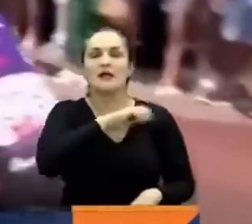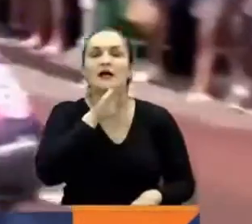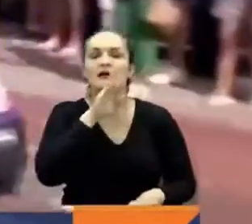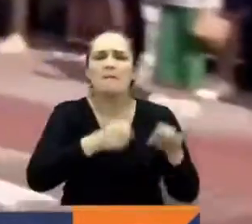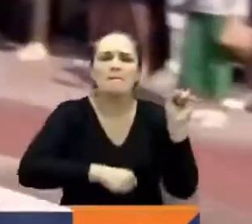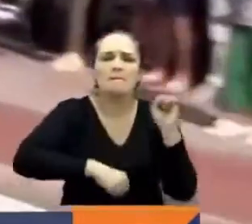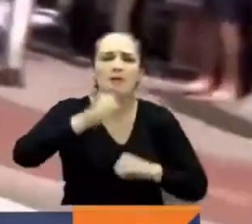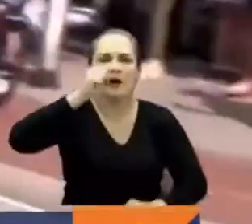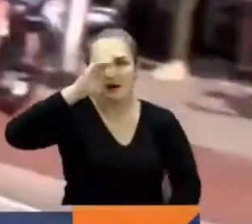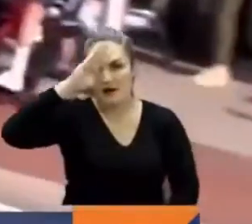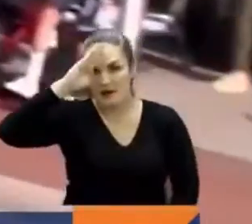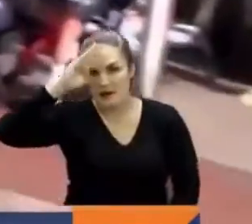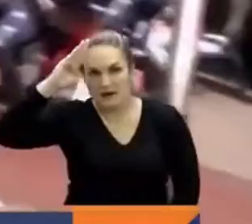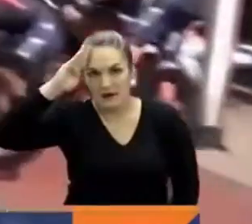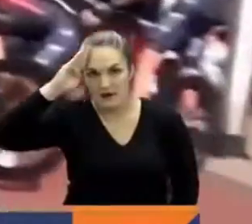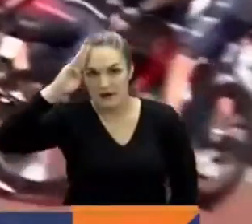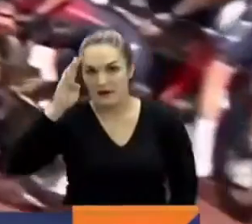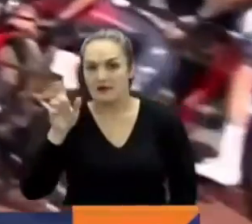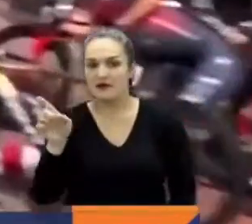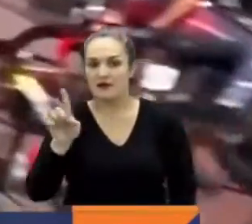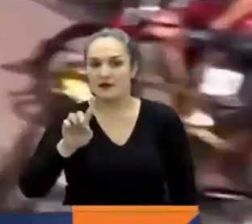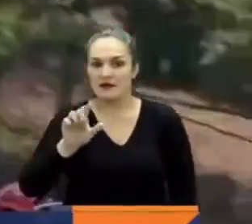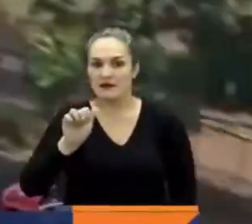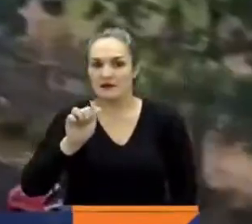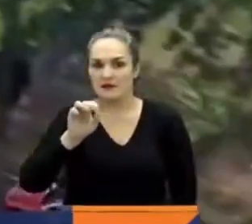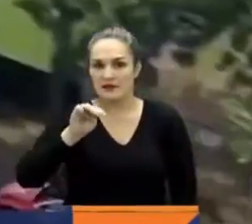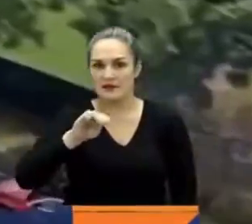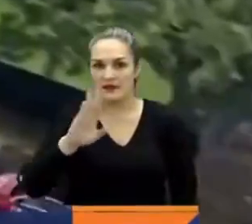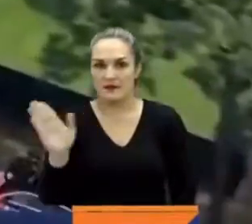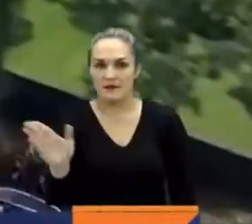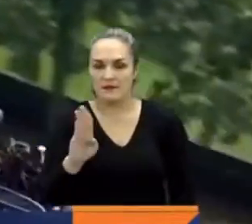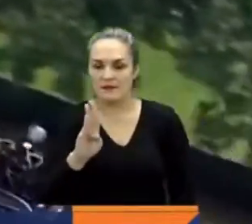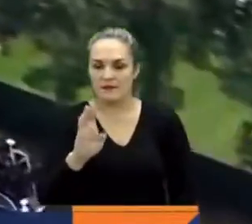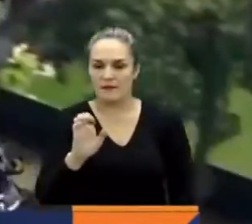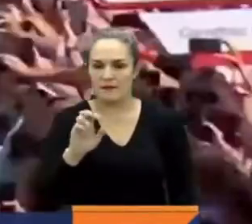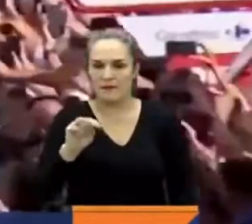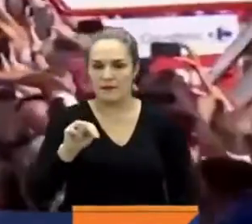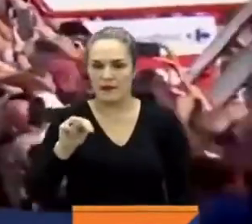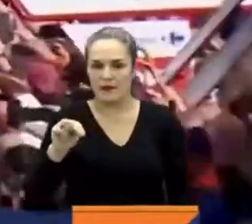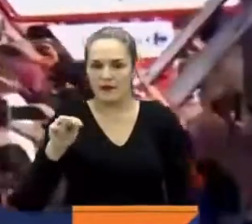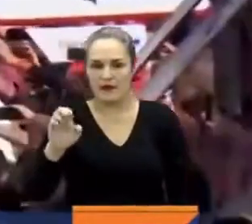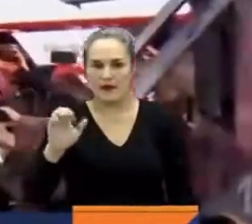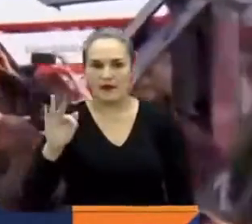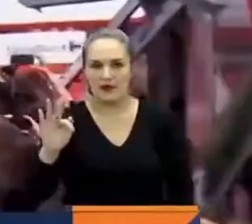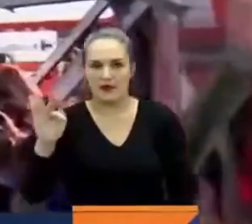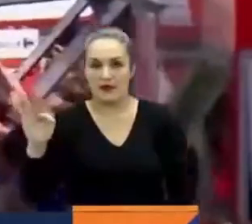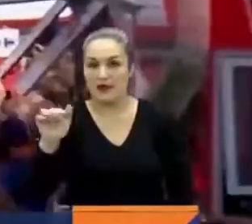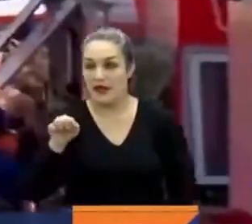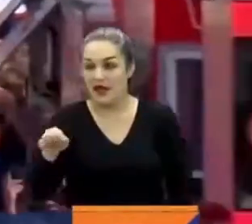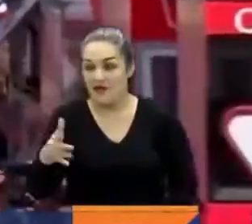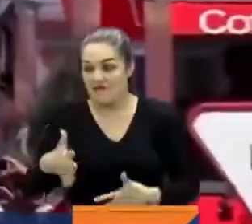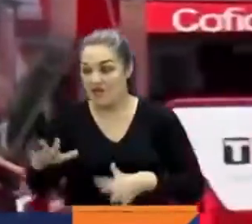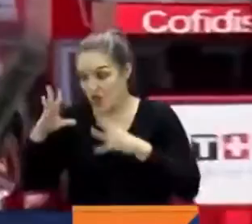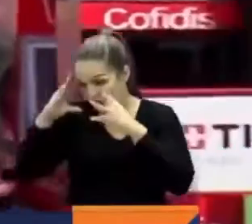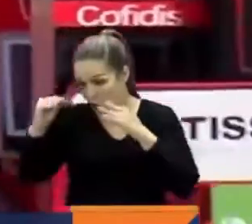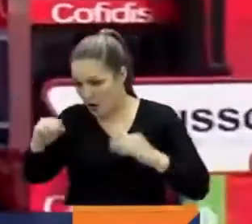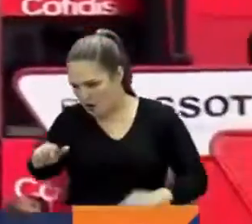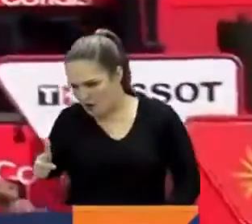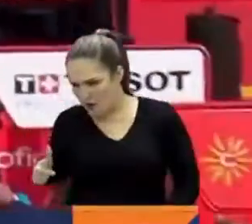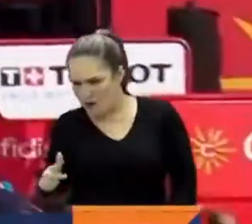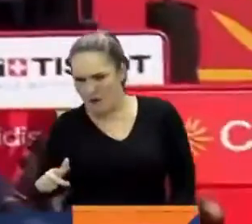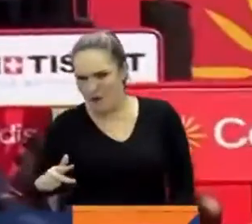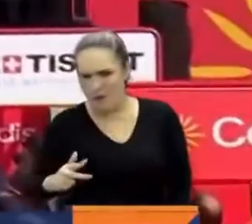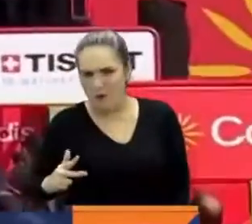segunda etapa consecutiva, sí, consecutivamente, y que significó la despedida de territorio de los Países Bajos. En la jornada hubo varias